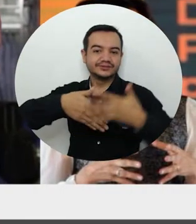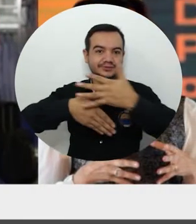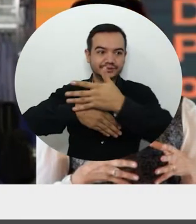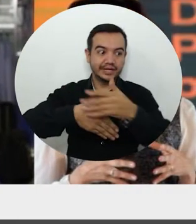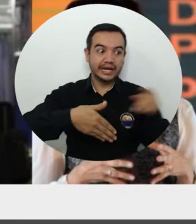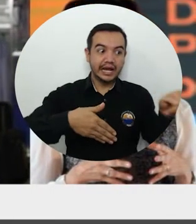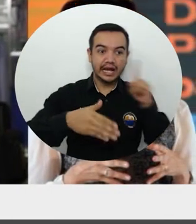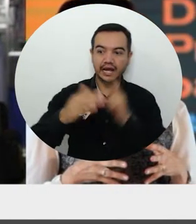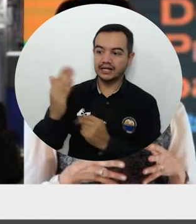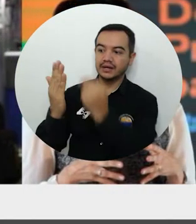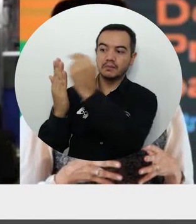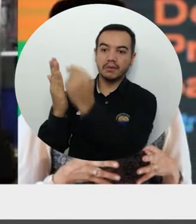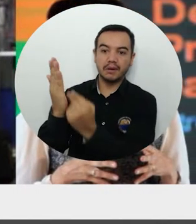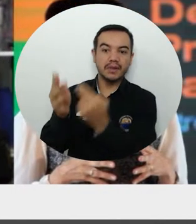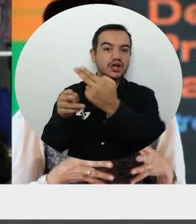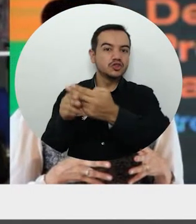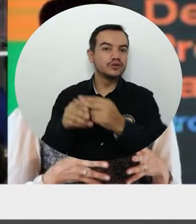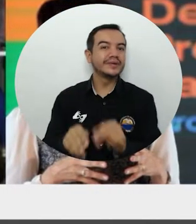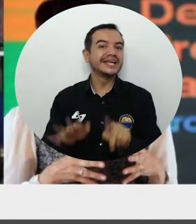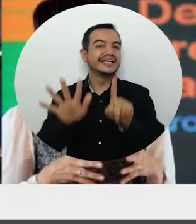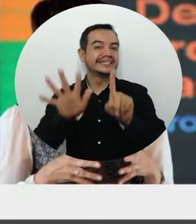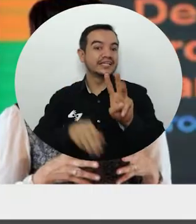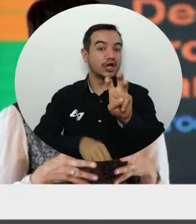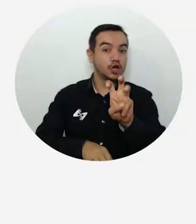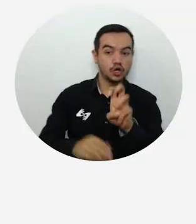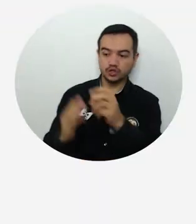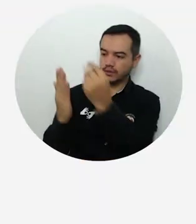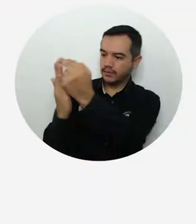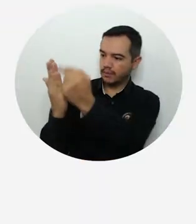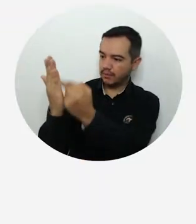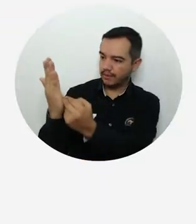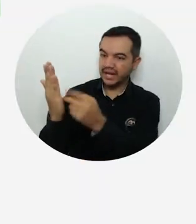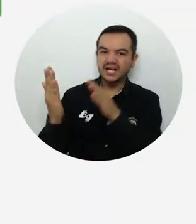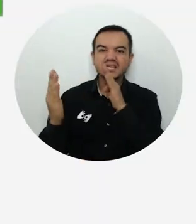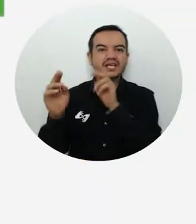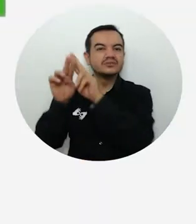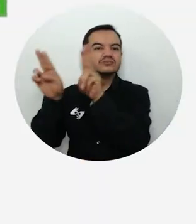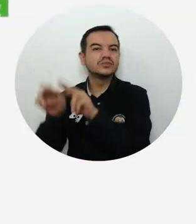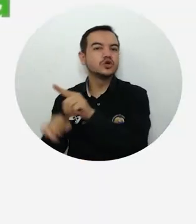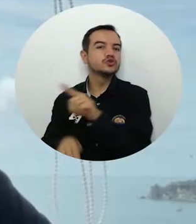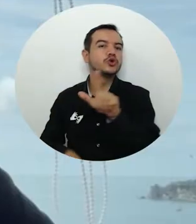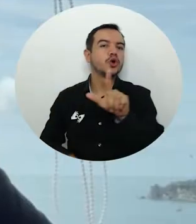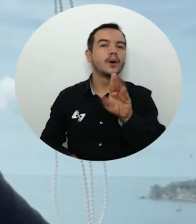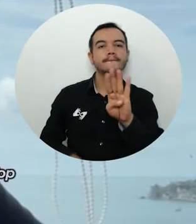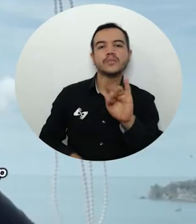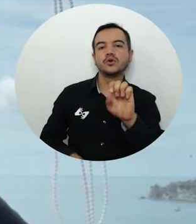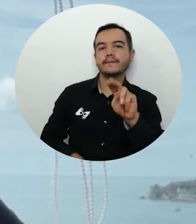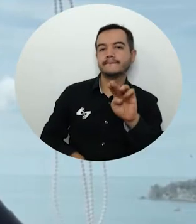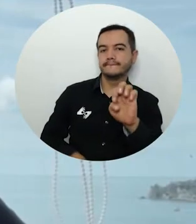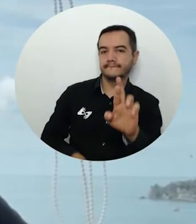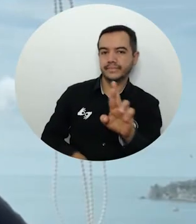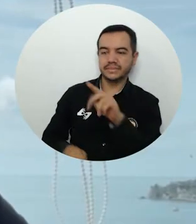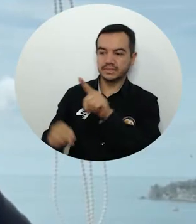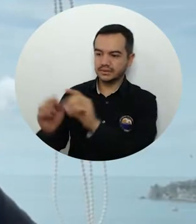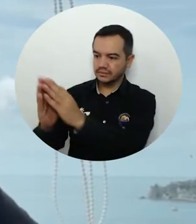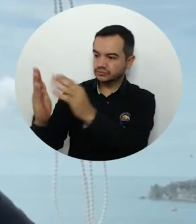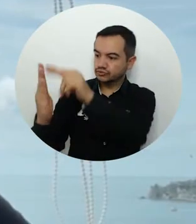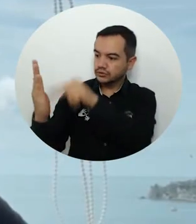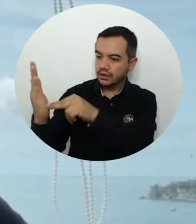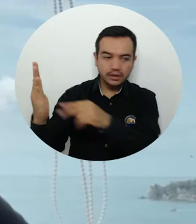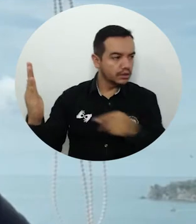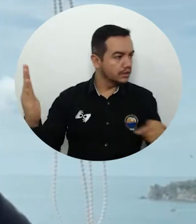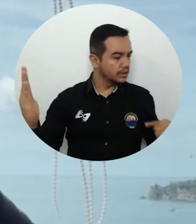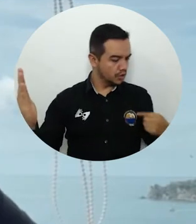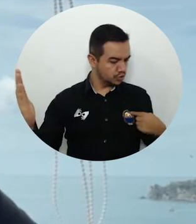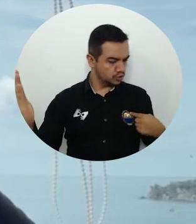nombre figuró en la exclusiva lista de 68 personas influyentes publicada por el portal Bloomberg Línea. Estar en esta lista es un honor